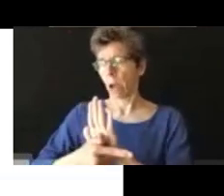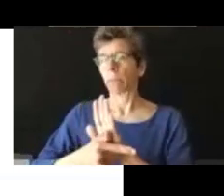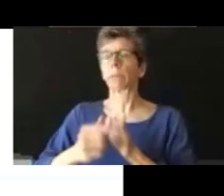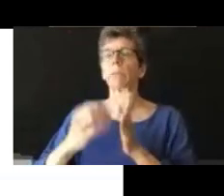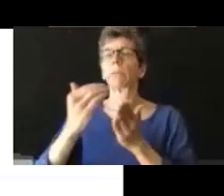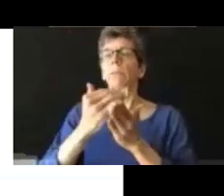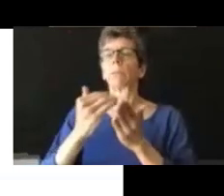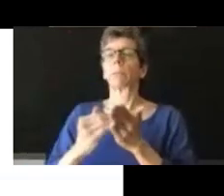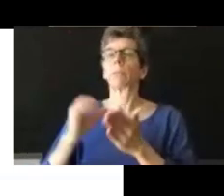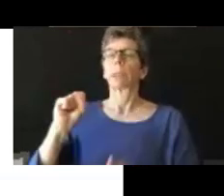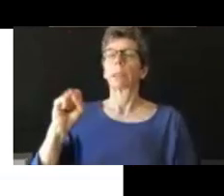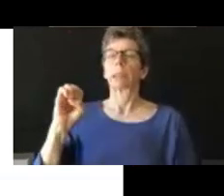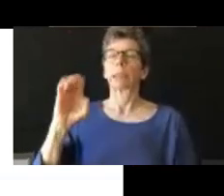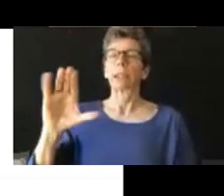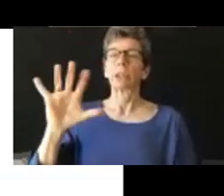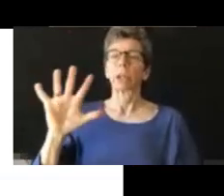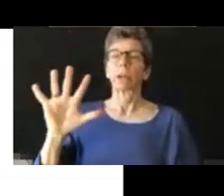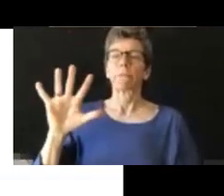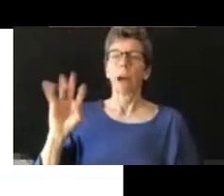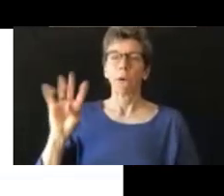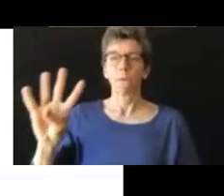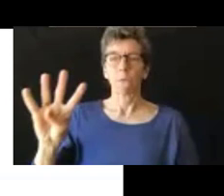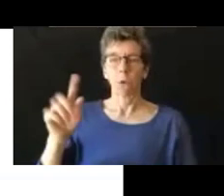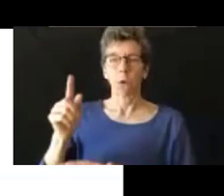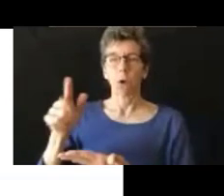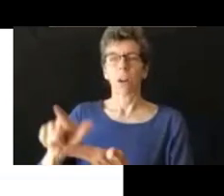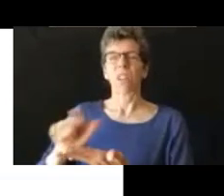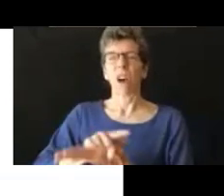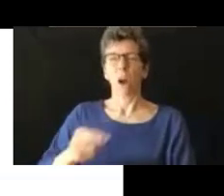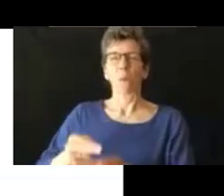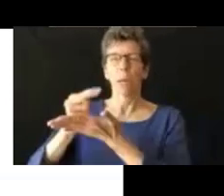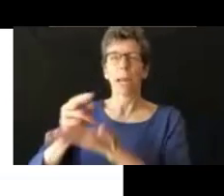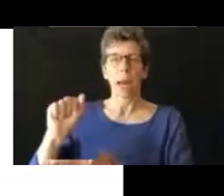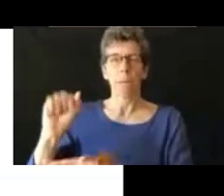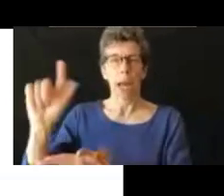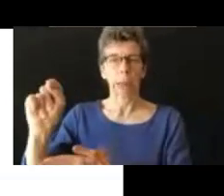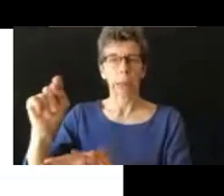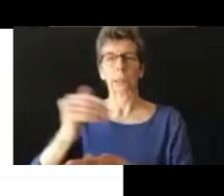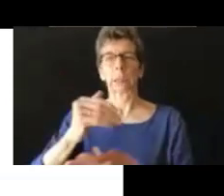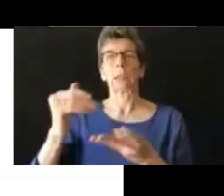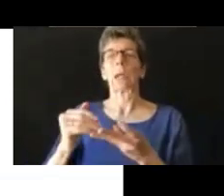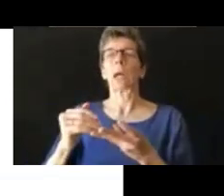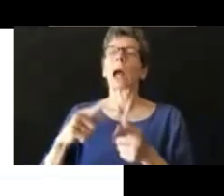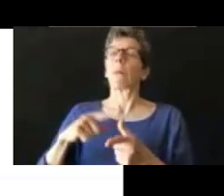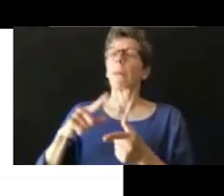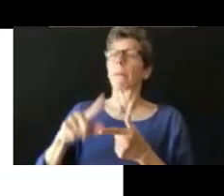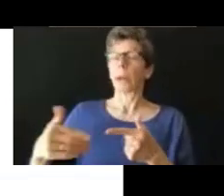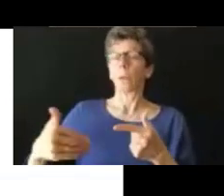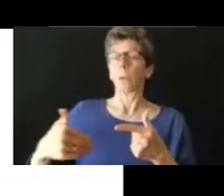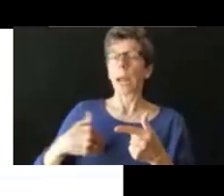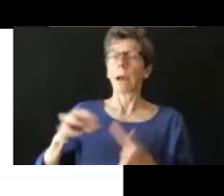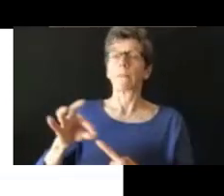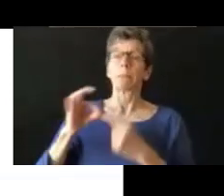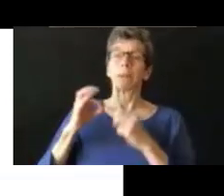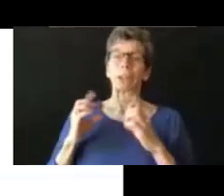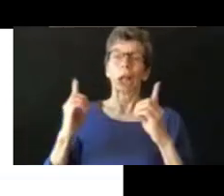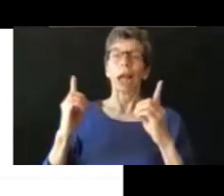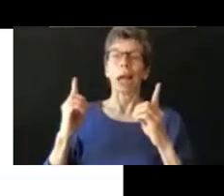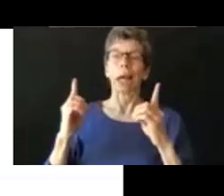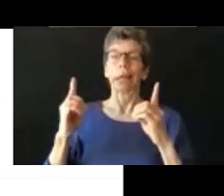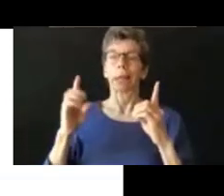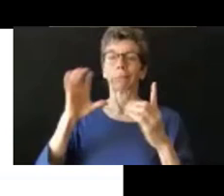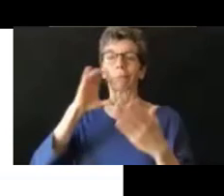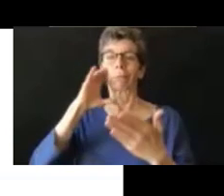sección 504 de la Ley de Rehabilitación. Y lo haremos un mapita de educación especial y